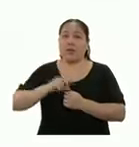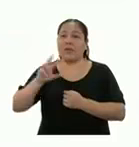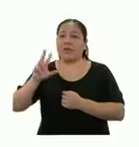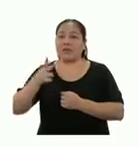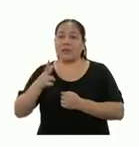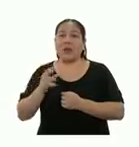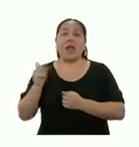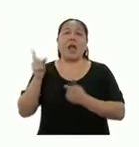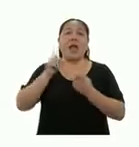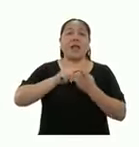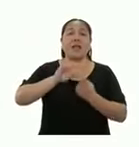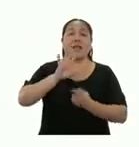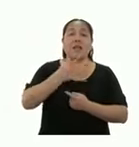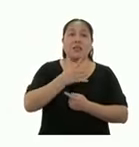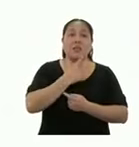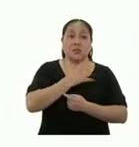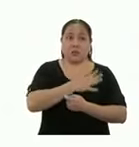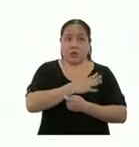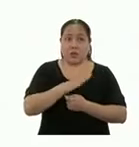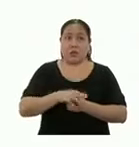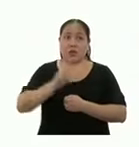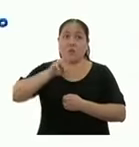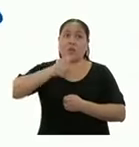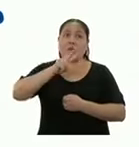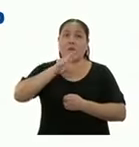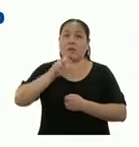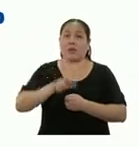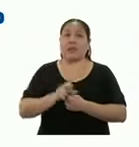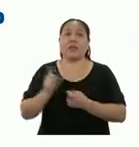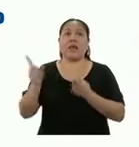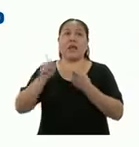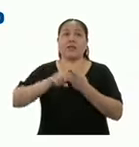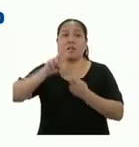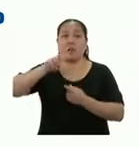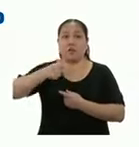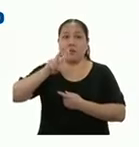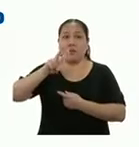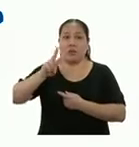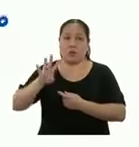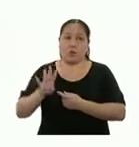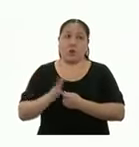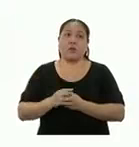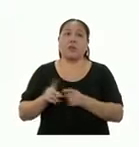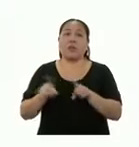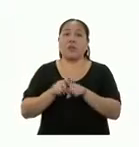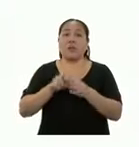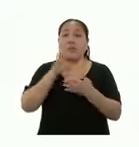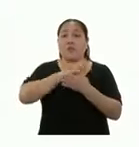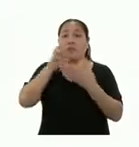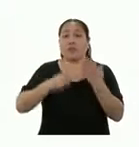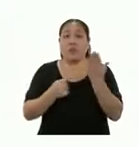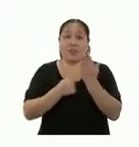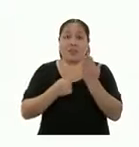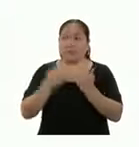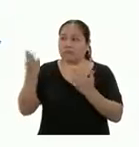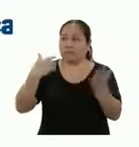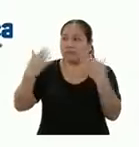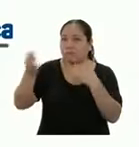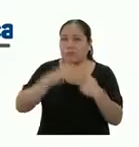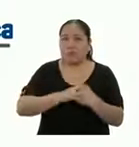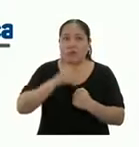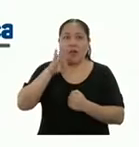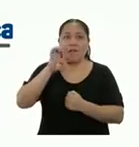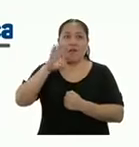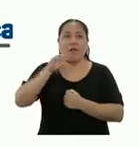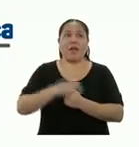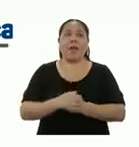secundaria, y del 2023 al 2024, para convalidación de estudios de profesional técnico. Pasa la voz. Una beca Mi